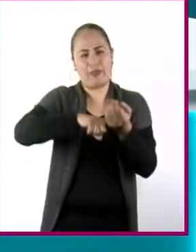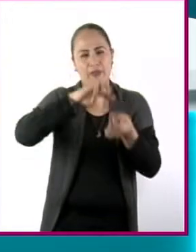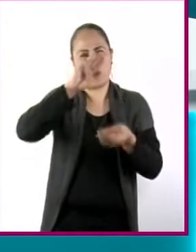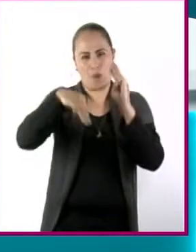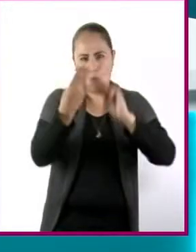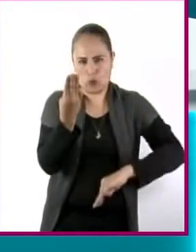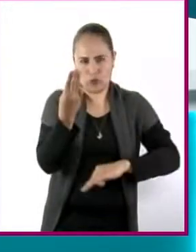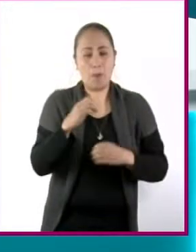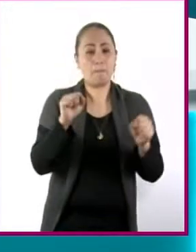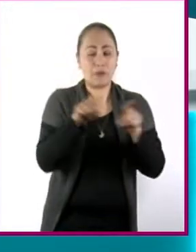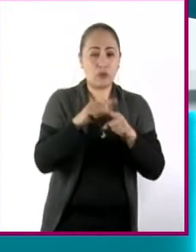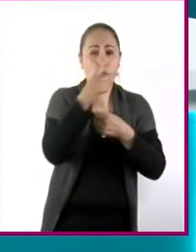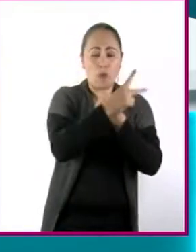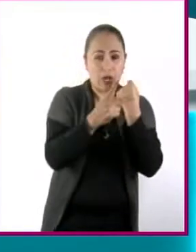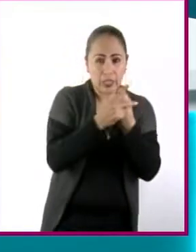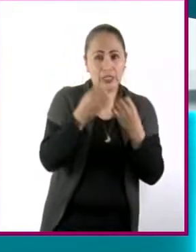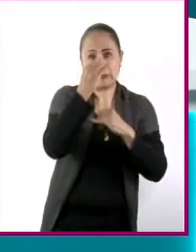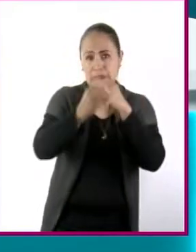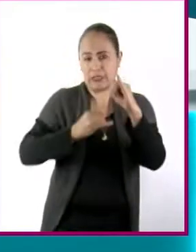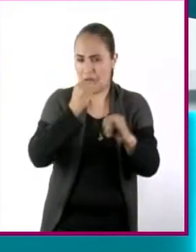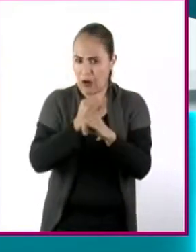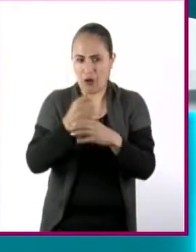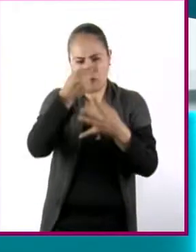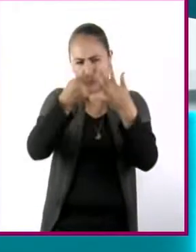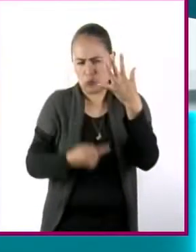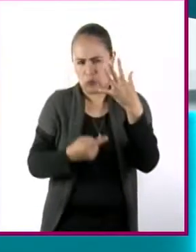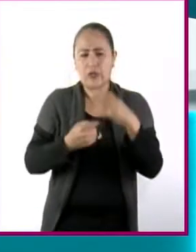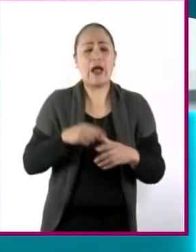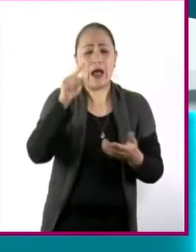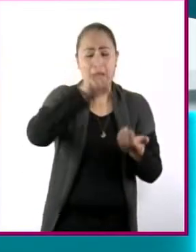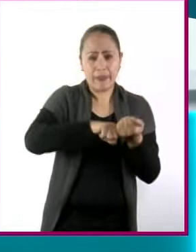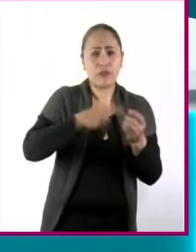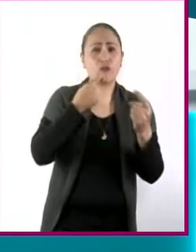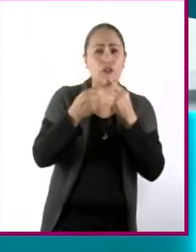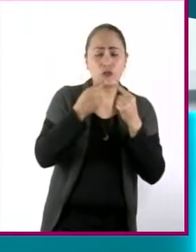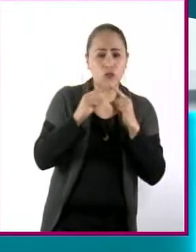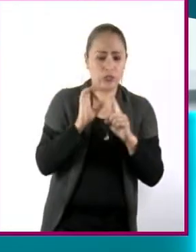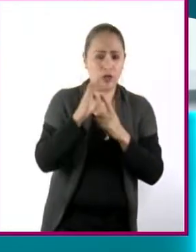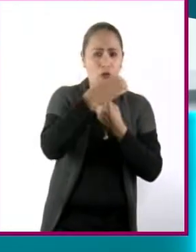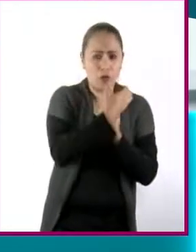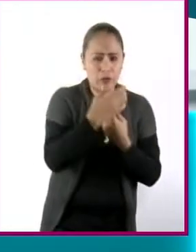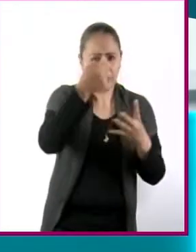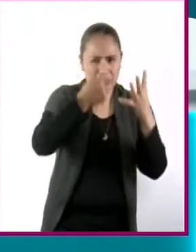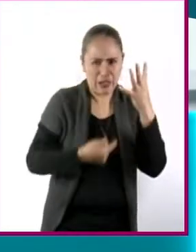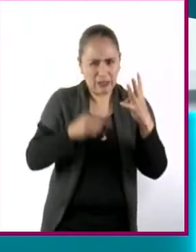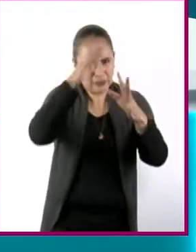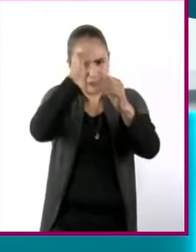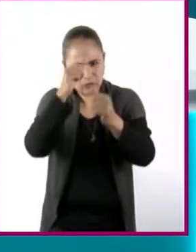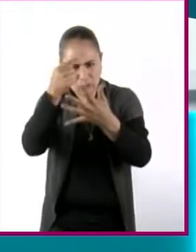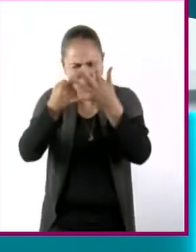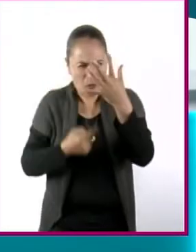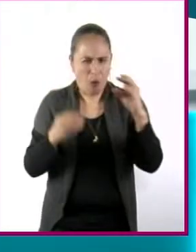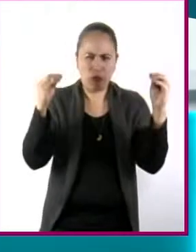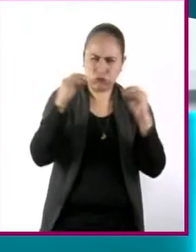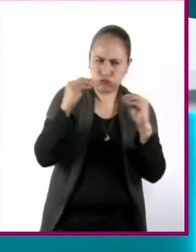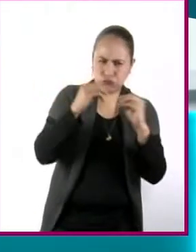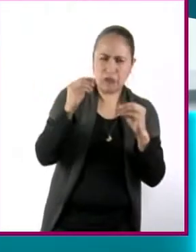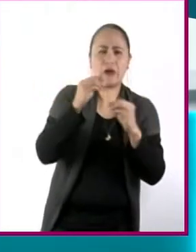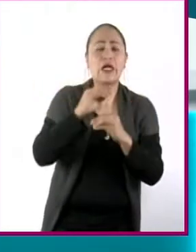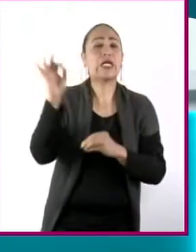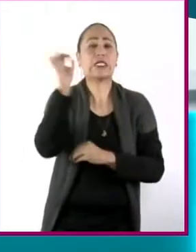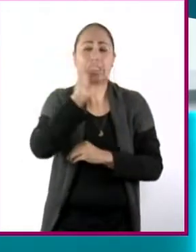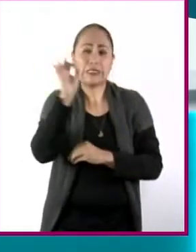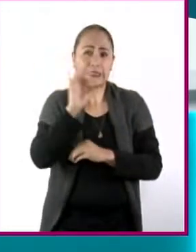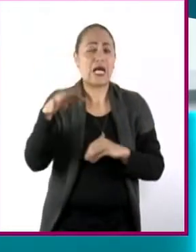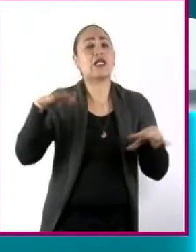casos que hasta de manera internacional. Lo que se discute, debate y acuerda en los comités estudiantiles, en muchos casos representa las posibles